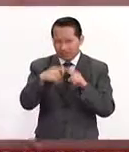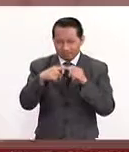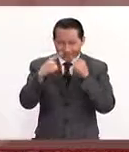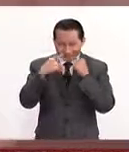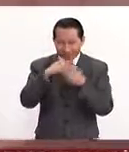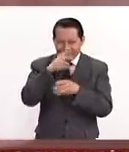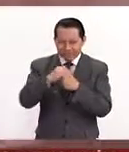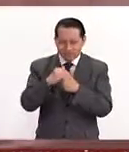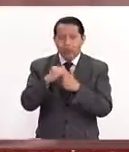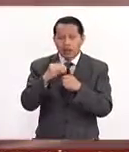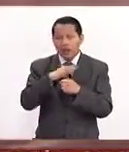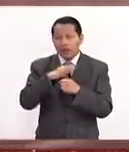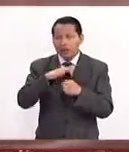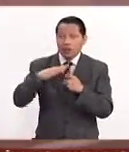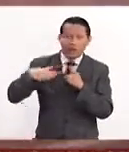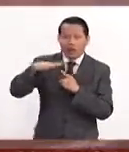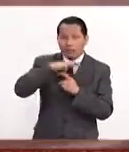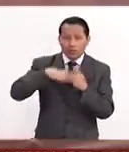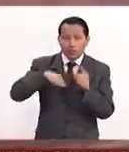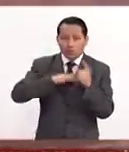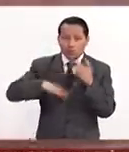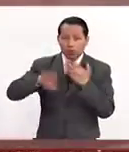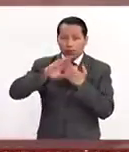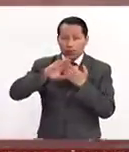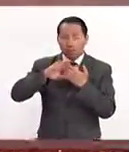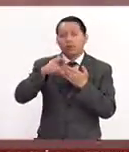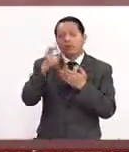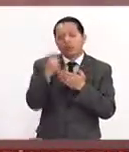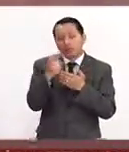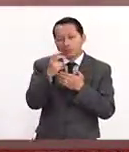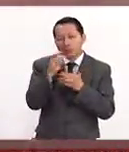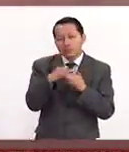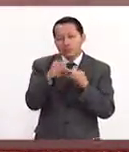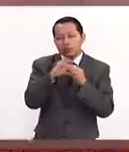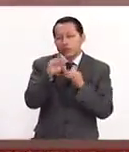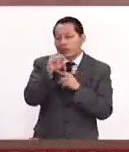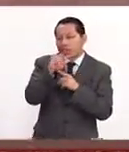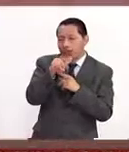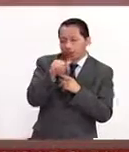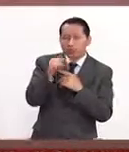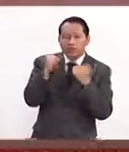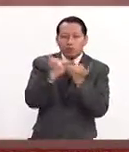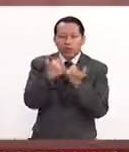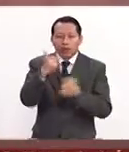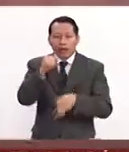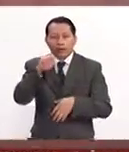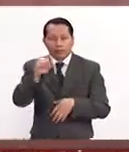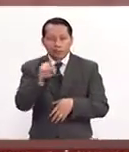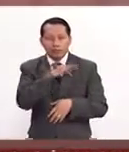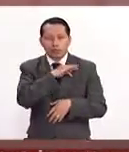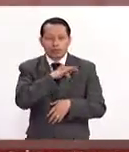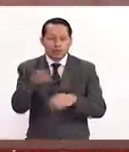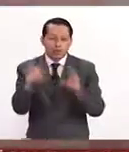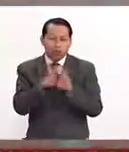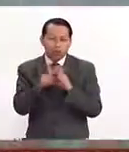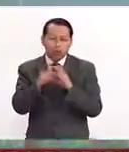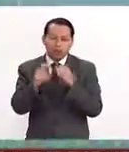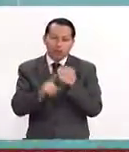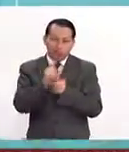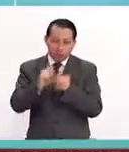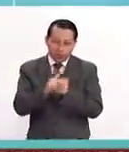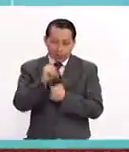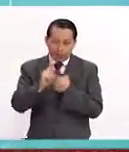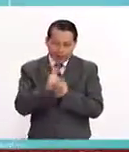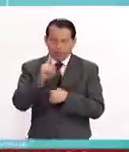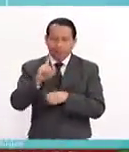también el ambiente impacta de manera directa. Entonces todo lo que es partículas y todo lo que son gases pues van a tener problemas